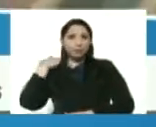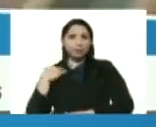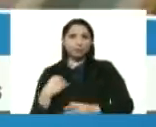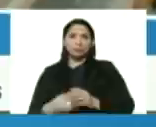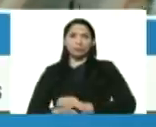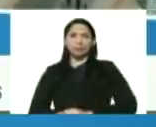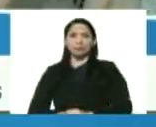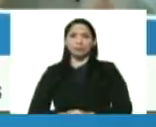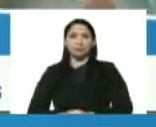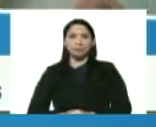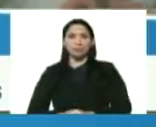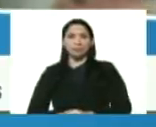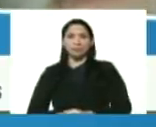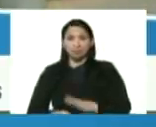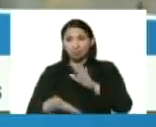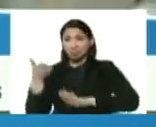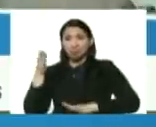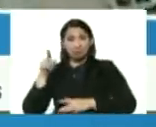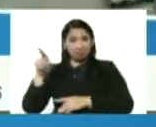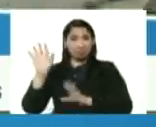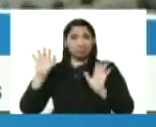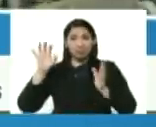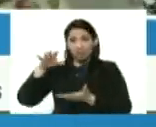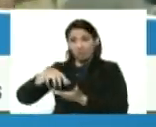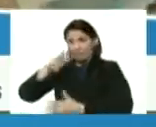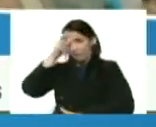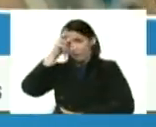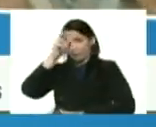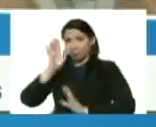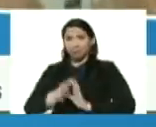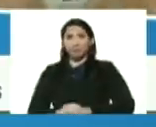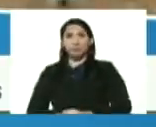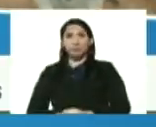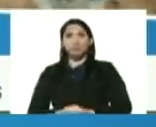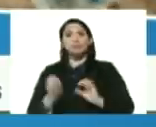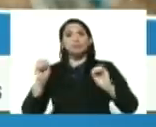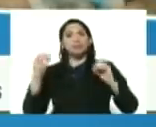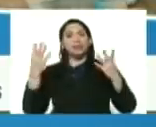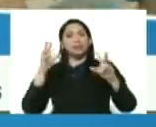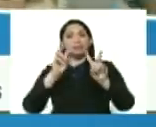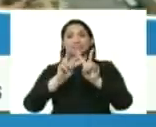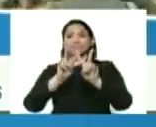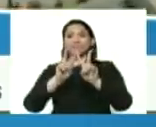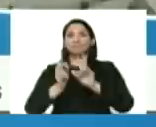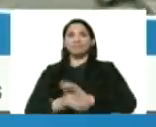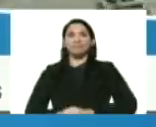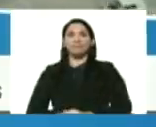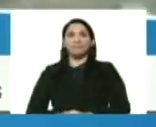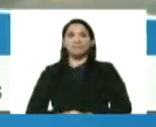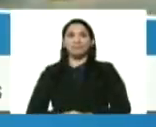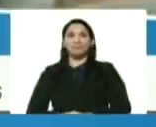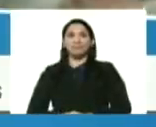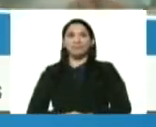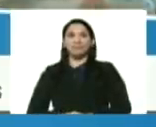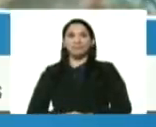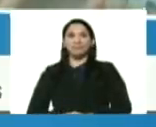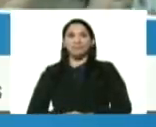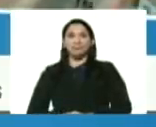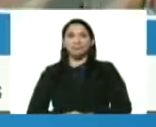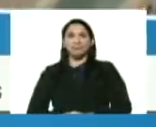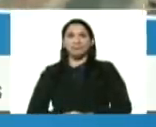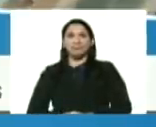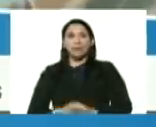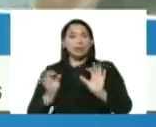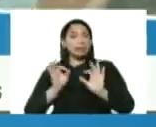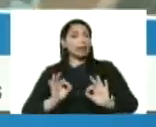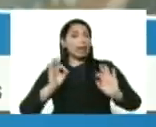el centro de coro, dice Villarroel, bueno, este es el milagro de la gran misión vivienda Venezuela. Que